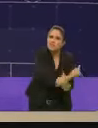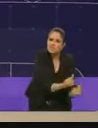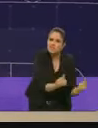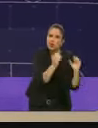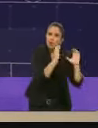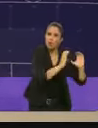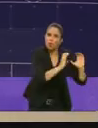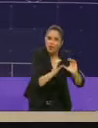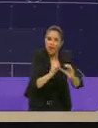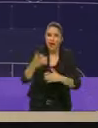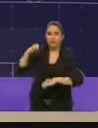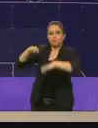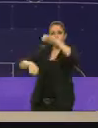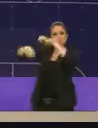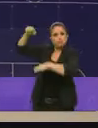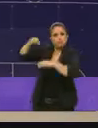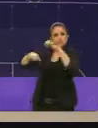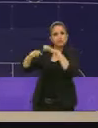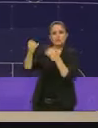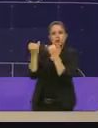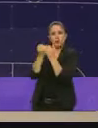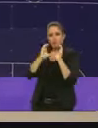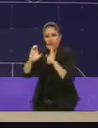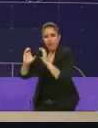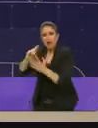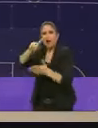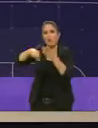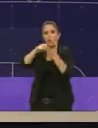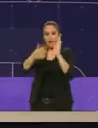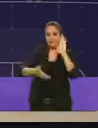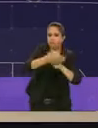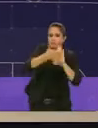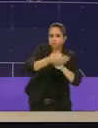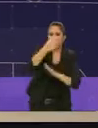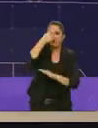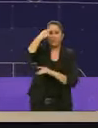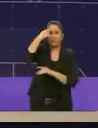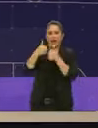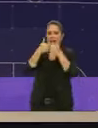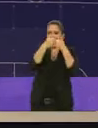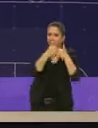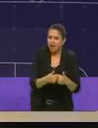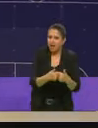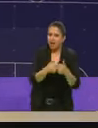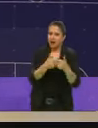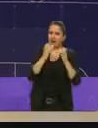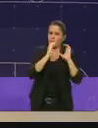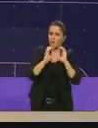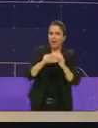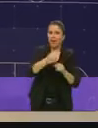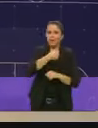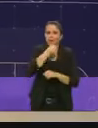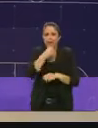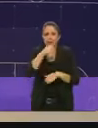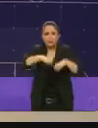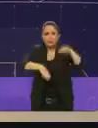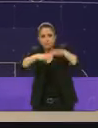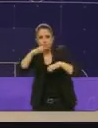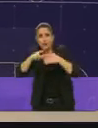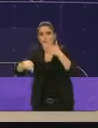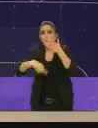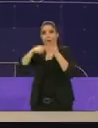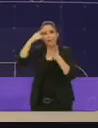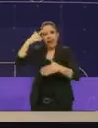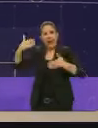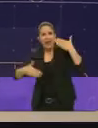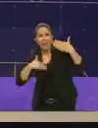para adultos mayores y lugares para estadías de larga instancia. También necesitamos espacios de esparcimiento y por